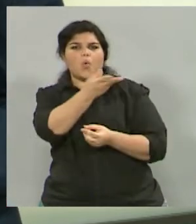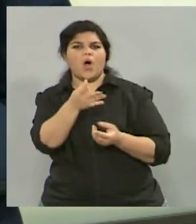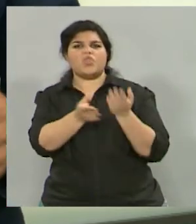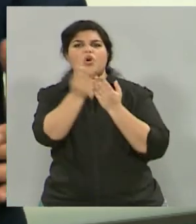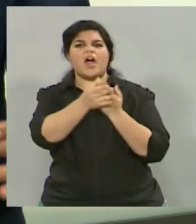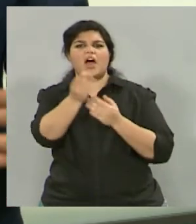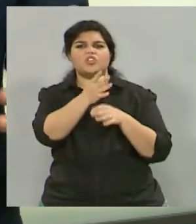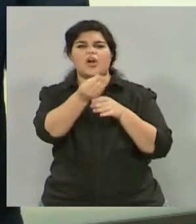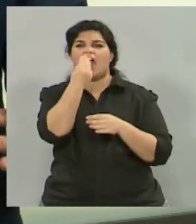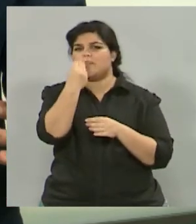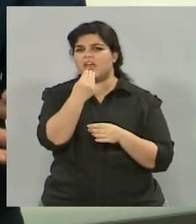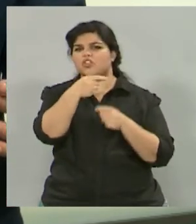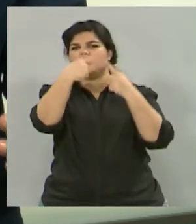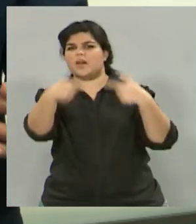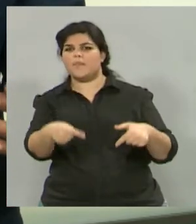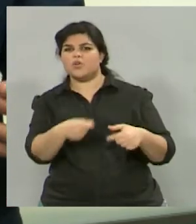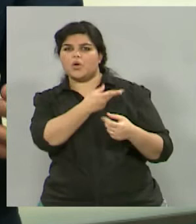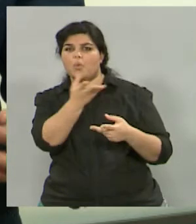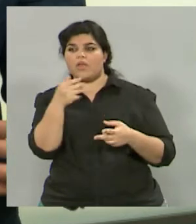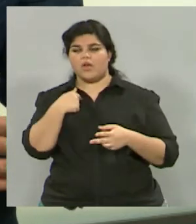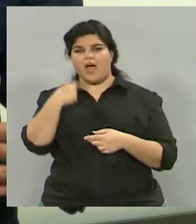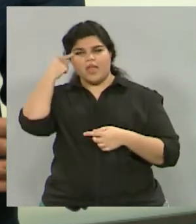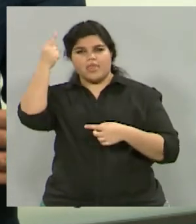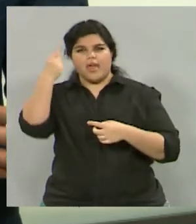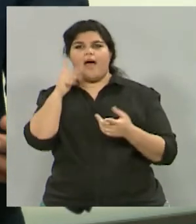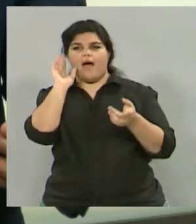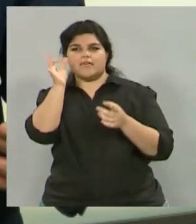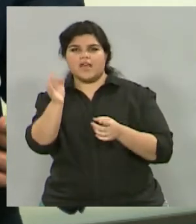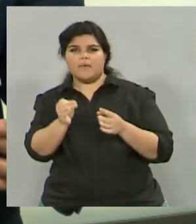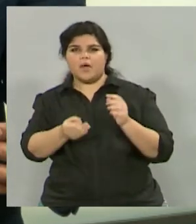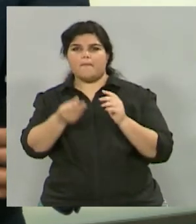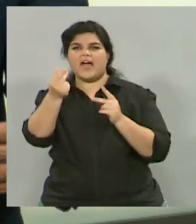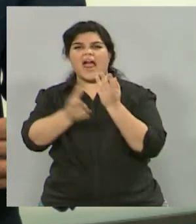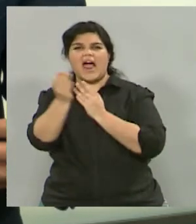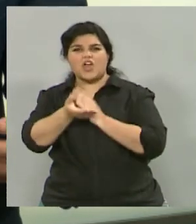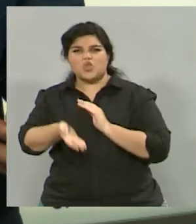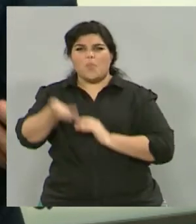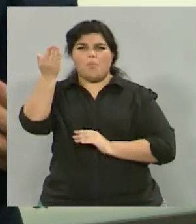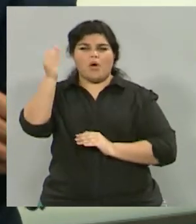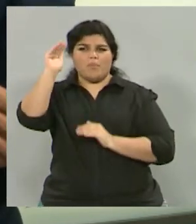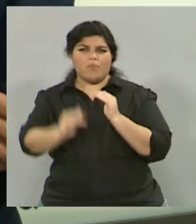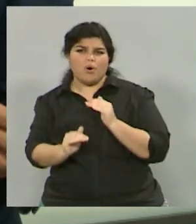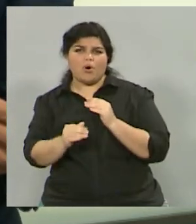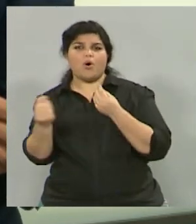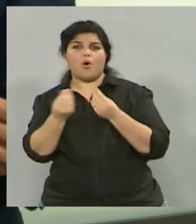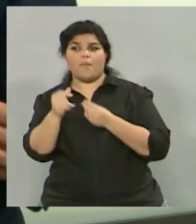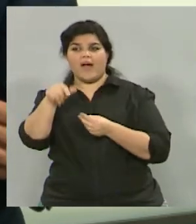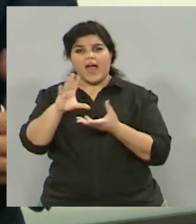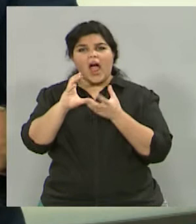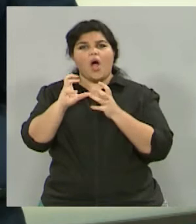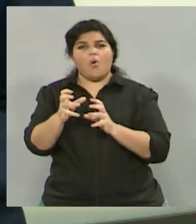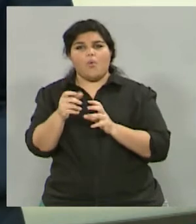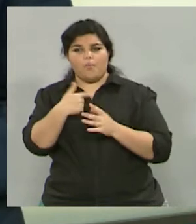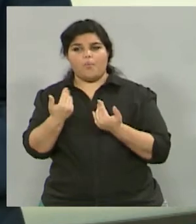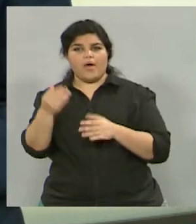transporte y en base a eso uno tiene una idea de si está gastando mucho o está gastando poco, si está gastando demasiado tiene la posibilidad de ajustarse un poco más